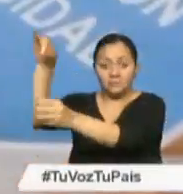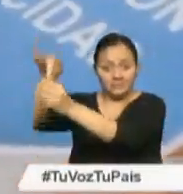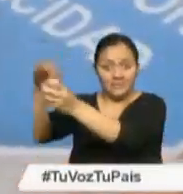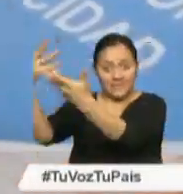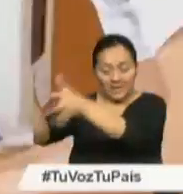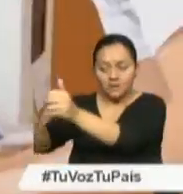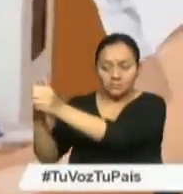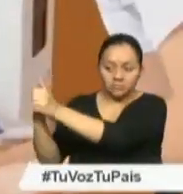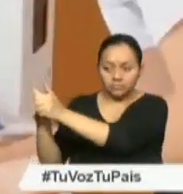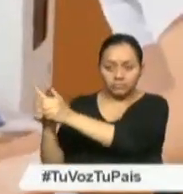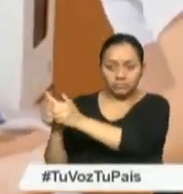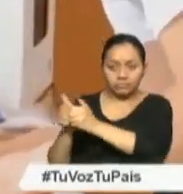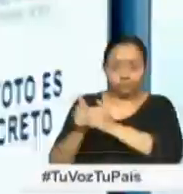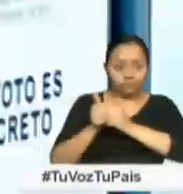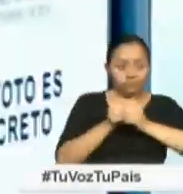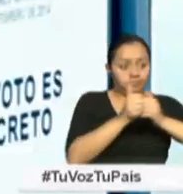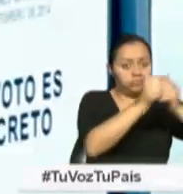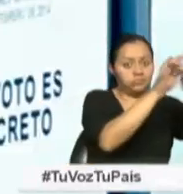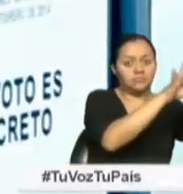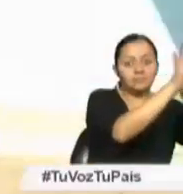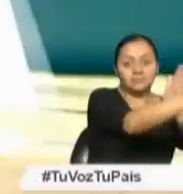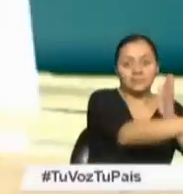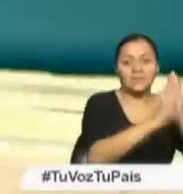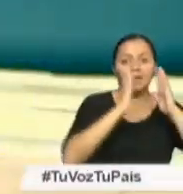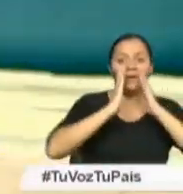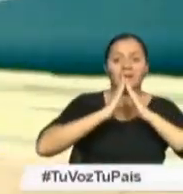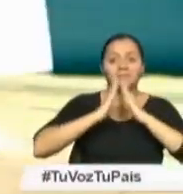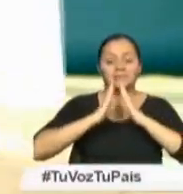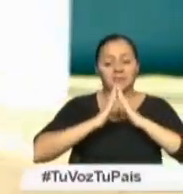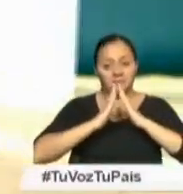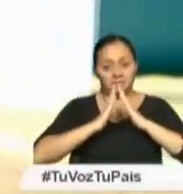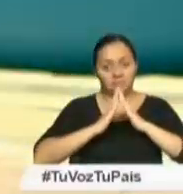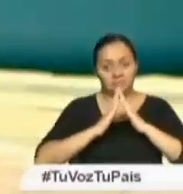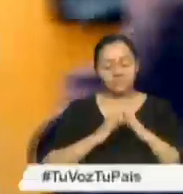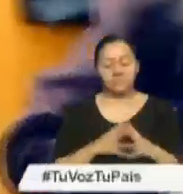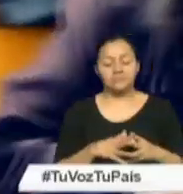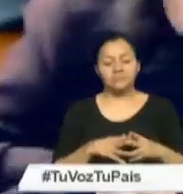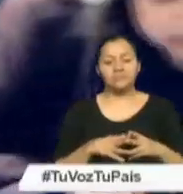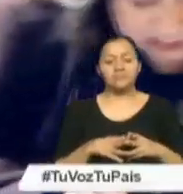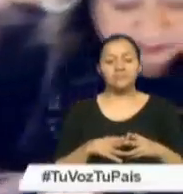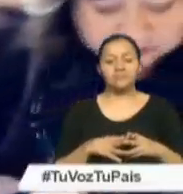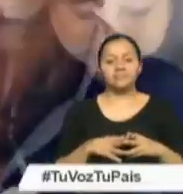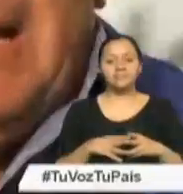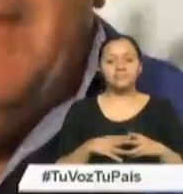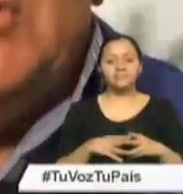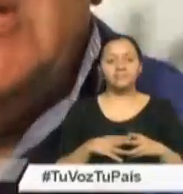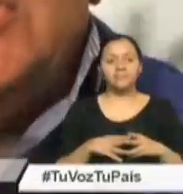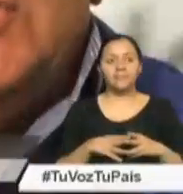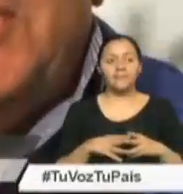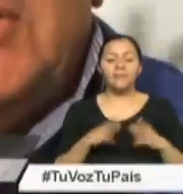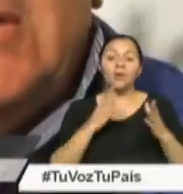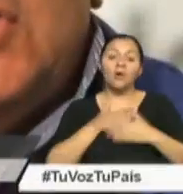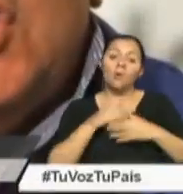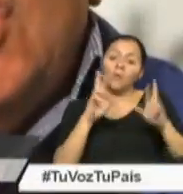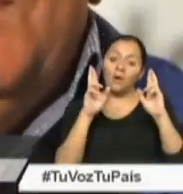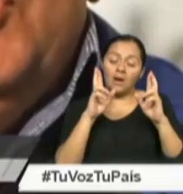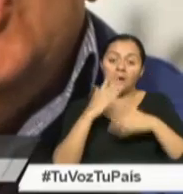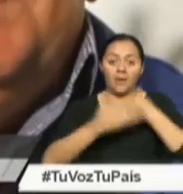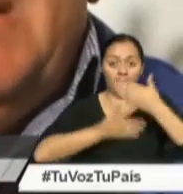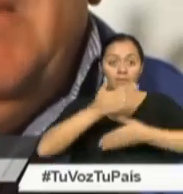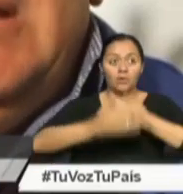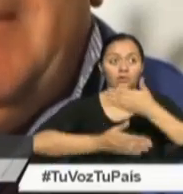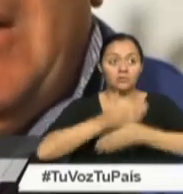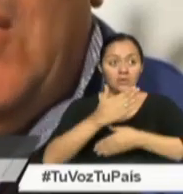sufragio, la unidad de taxi y el voluntario acompañarán a la persona con discapacidad de regreso a su hogar. Esperamos que estos procesos